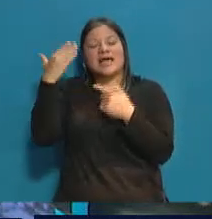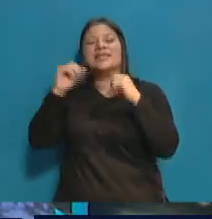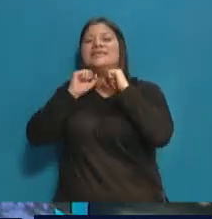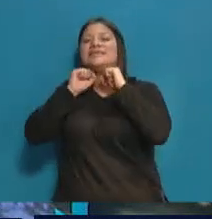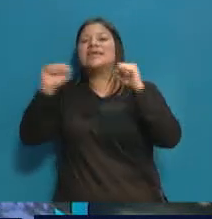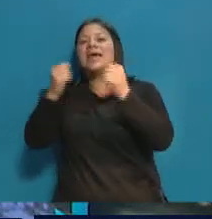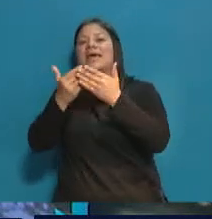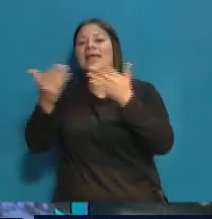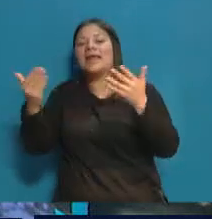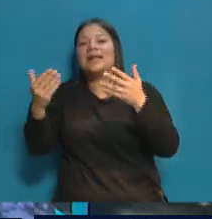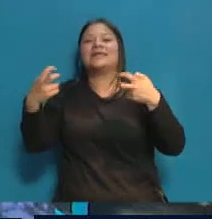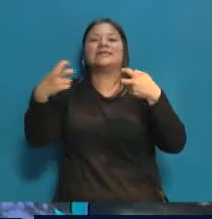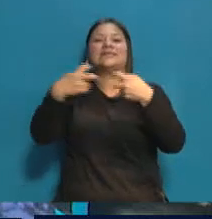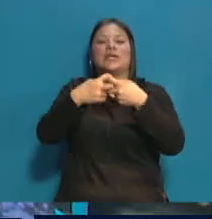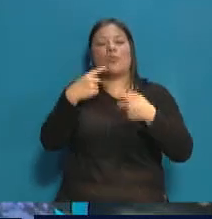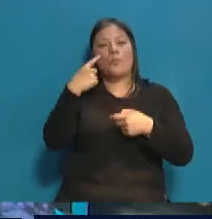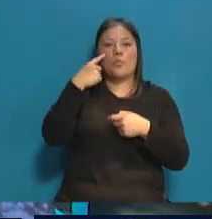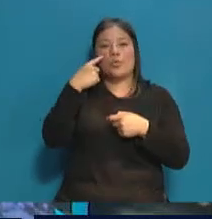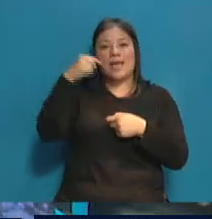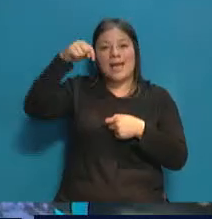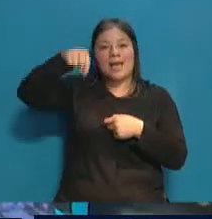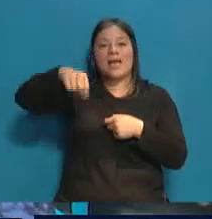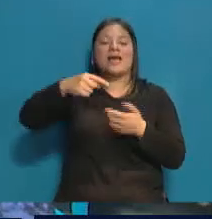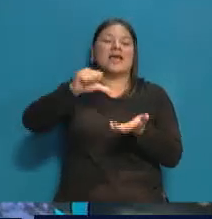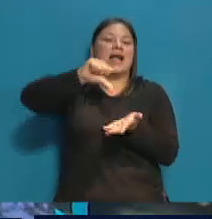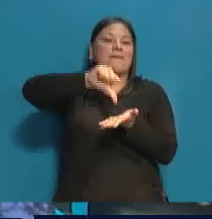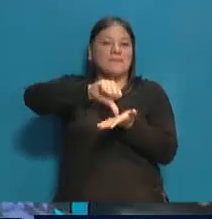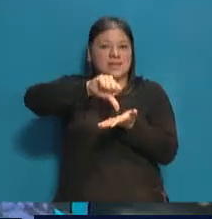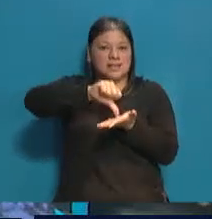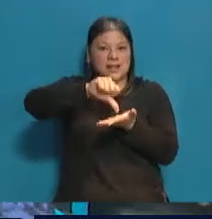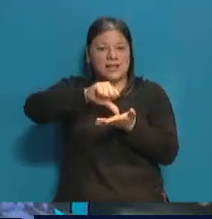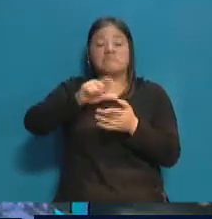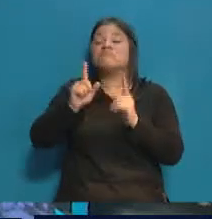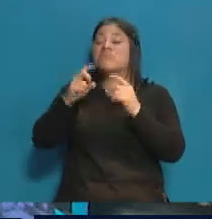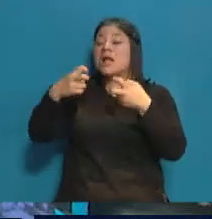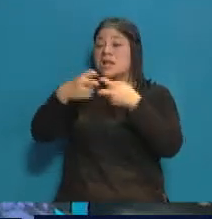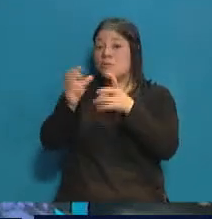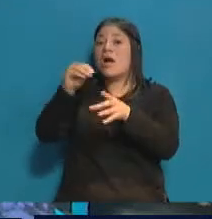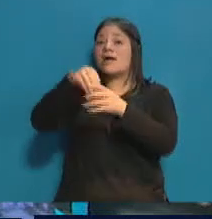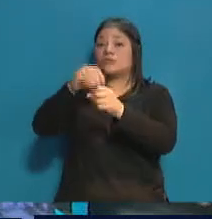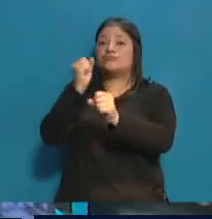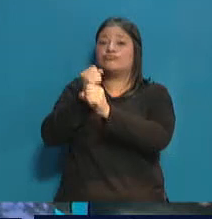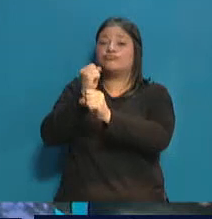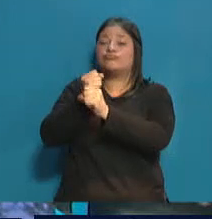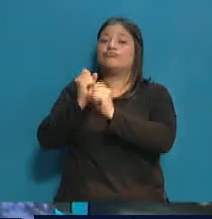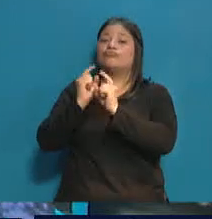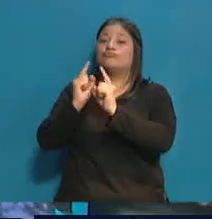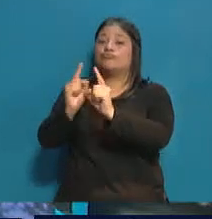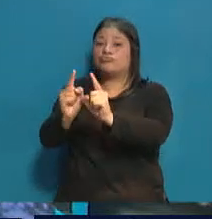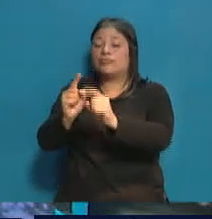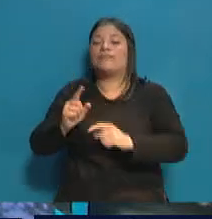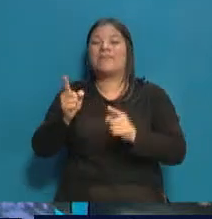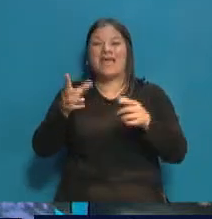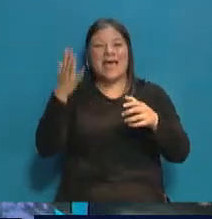general del sindicato municipal, aquí en la ciudad capital. Sigue involucrado en el gremio. Fue inclusive a la